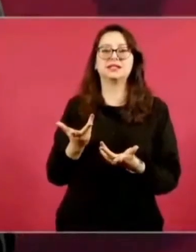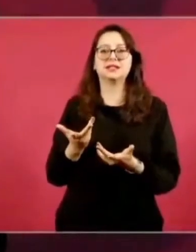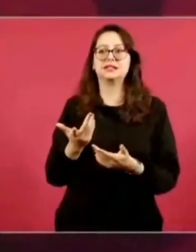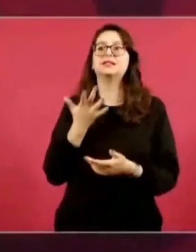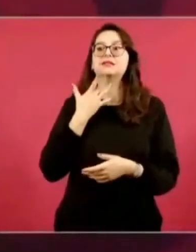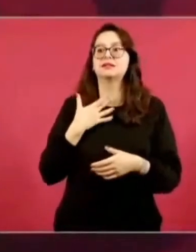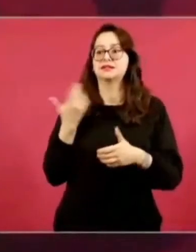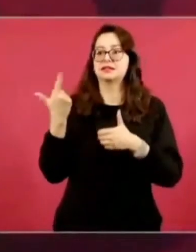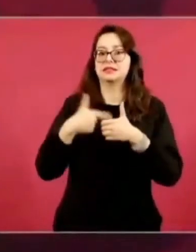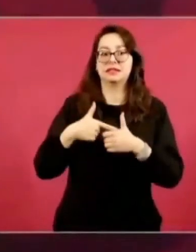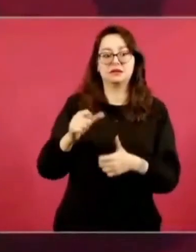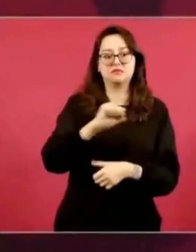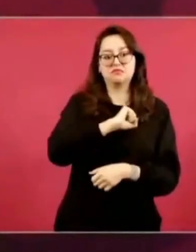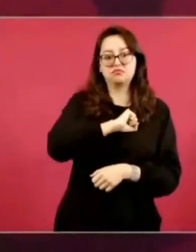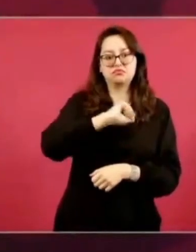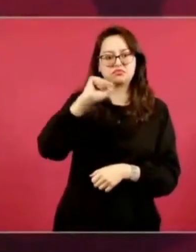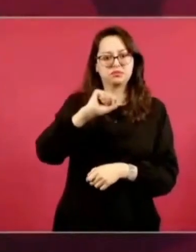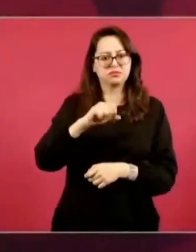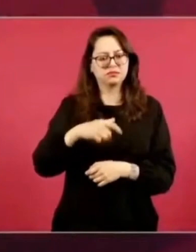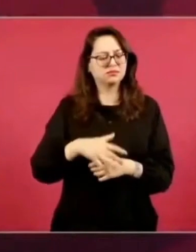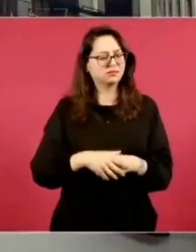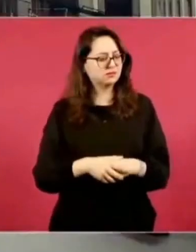estaba yo en Palenque